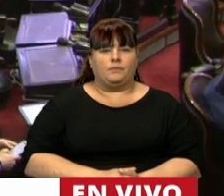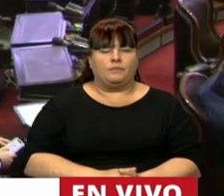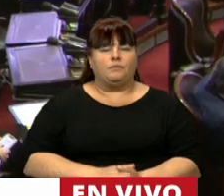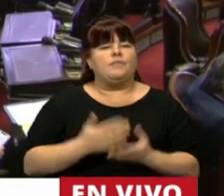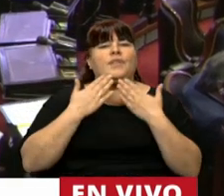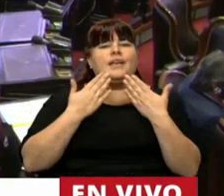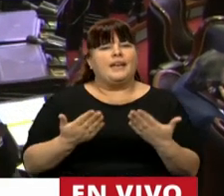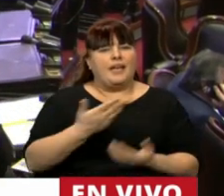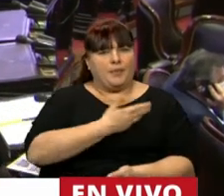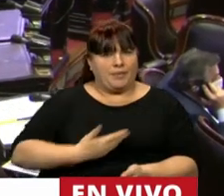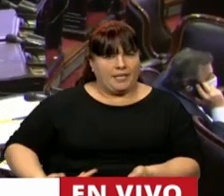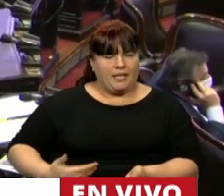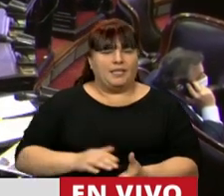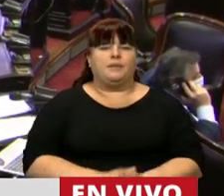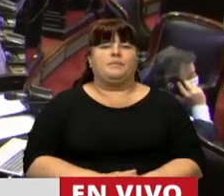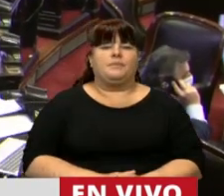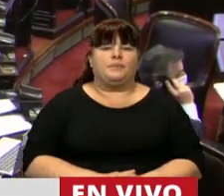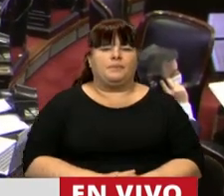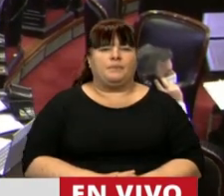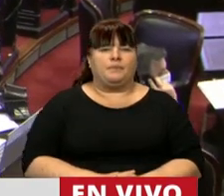Gracias, señora Presidenta.